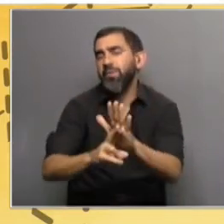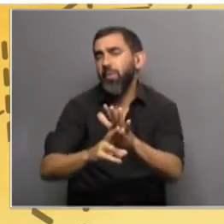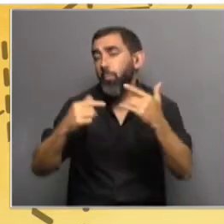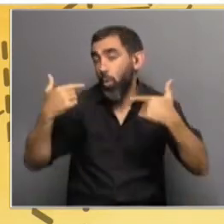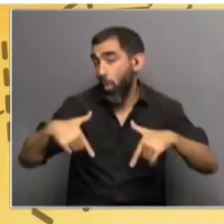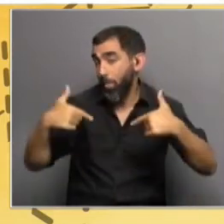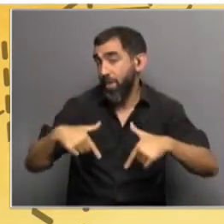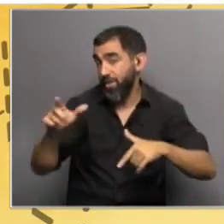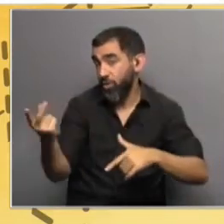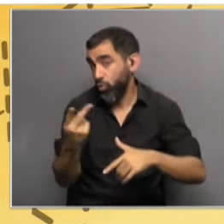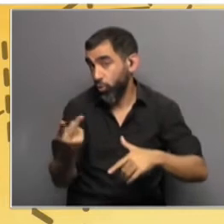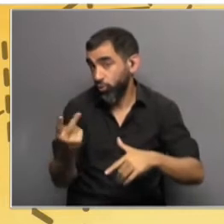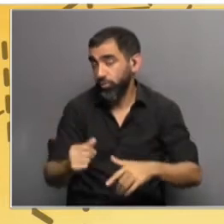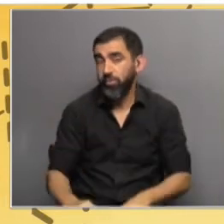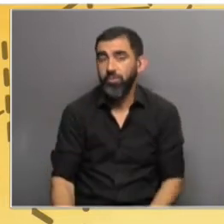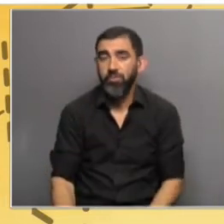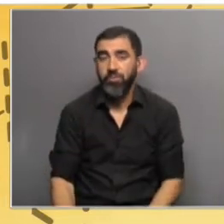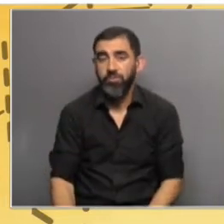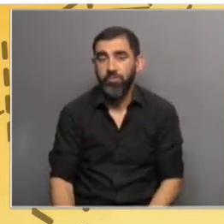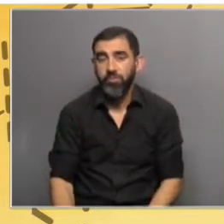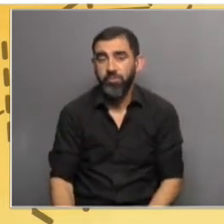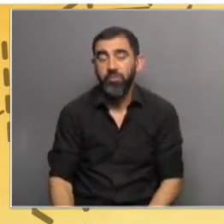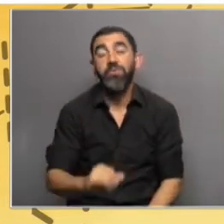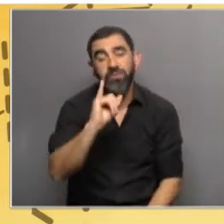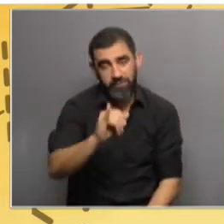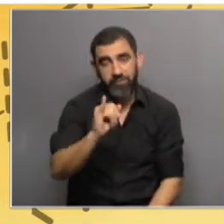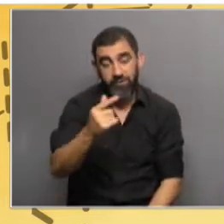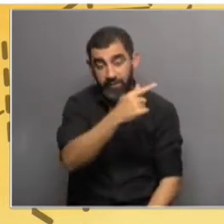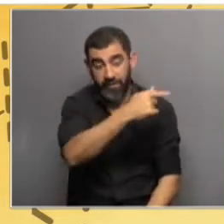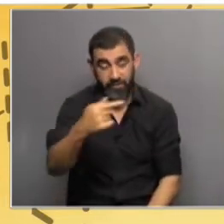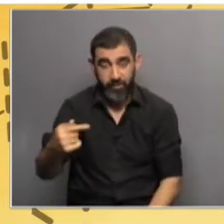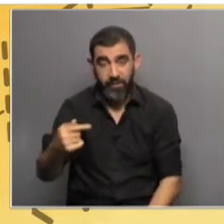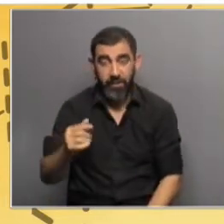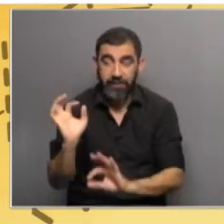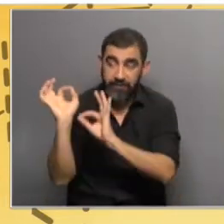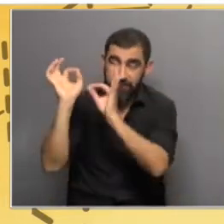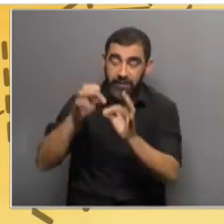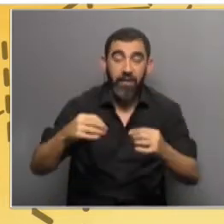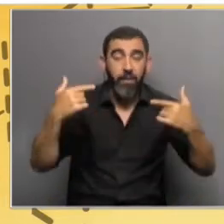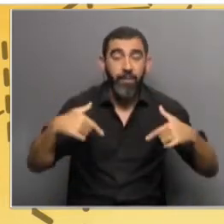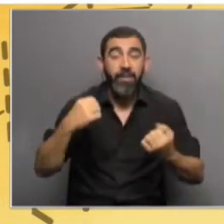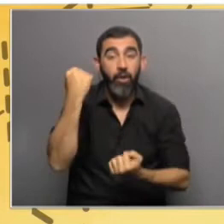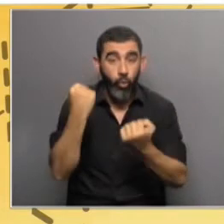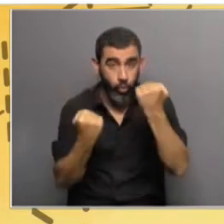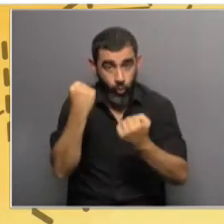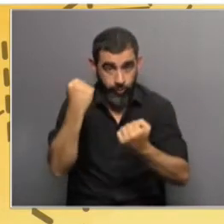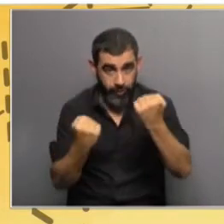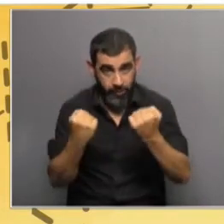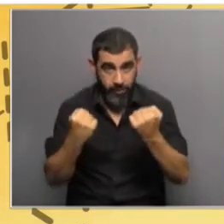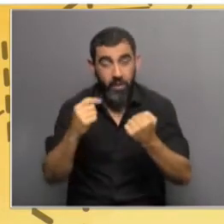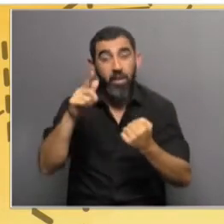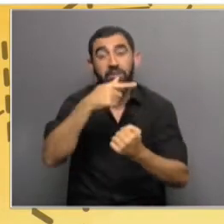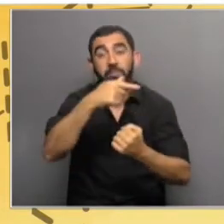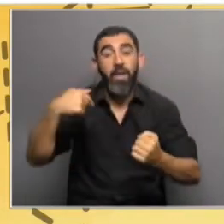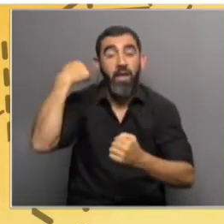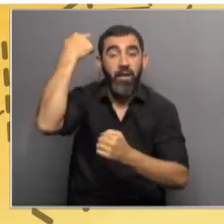ministros que mencionamos recién, Uruguay, en esta cumbre, en esta etapa? Sí, sí. Esta semana está llegando la ministra de Economía y la